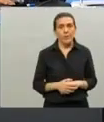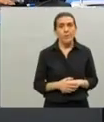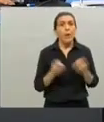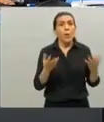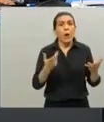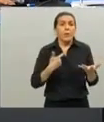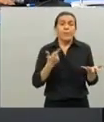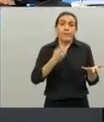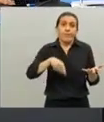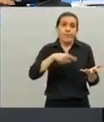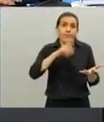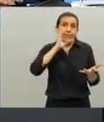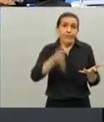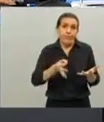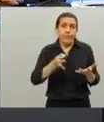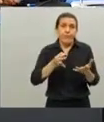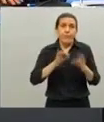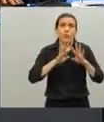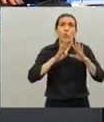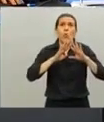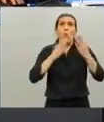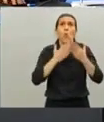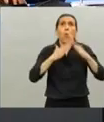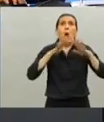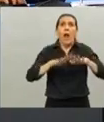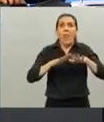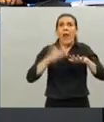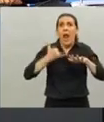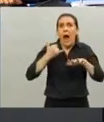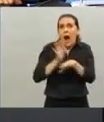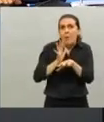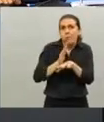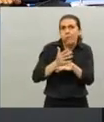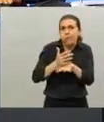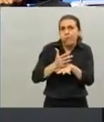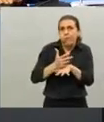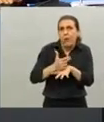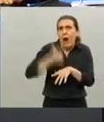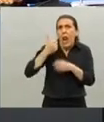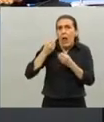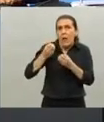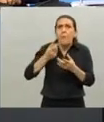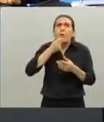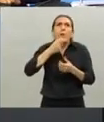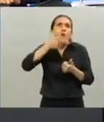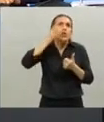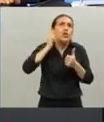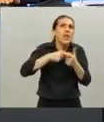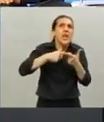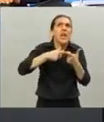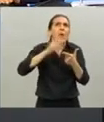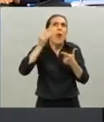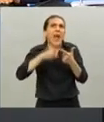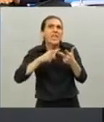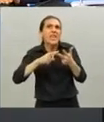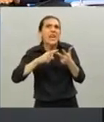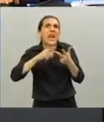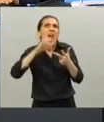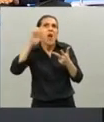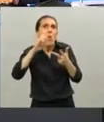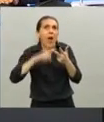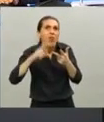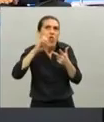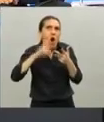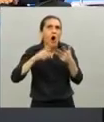la cuarentena tuvo resultados muy positivos si uno mira Brasil, Chile, Ecuador nuestro continente Perú hasta Estados Unidos los